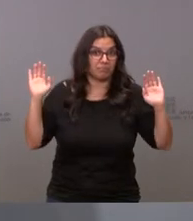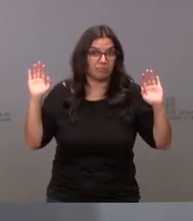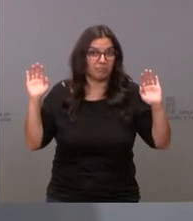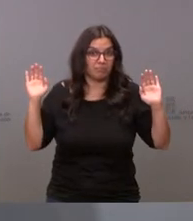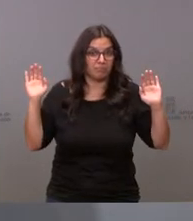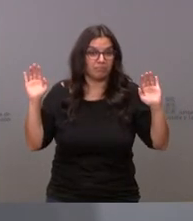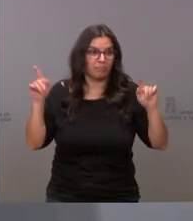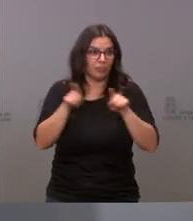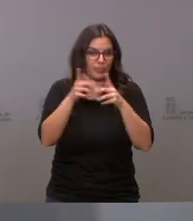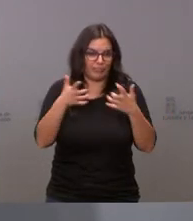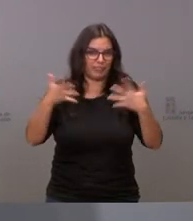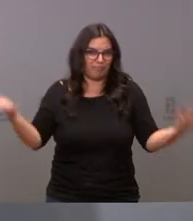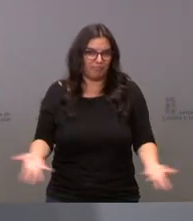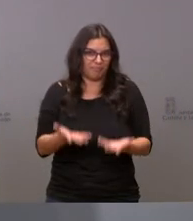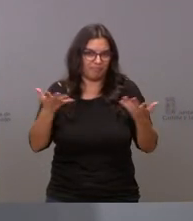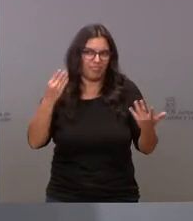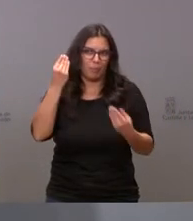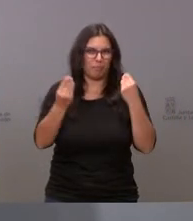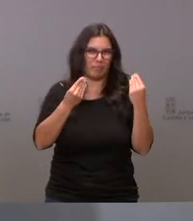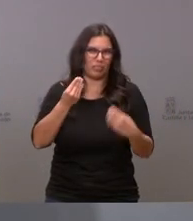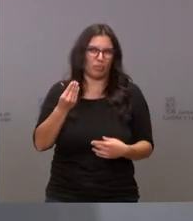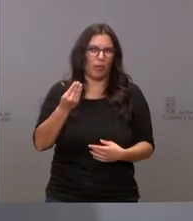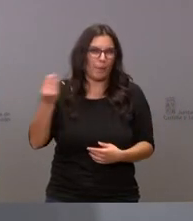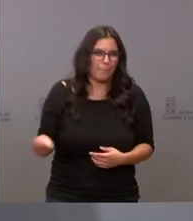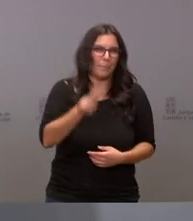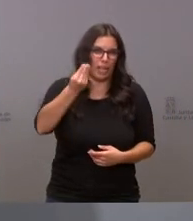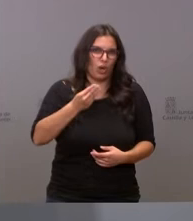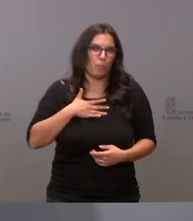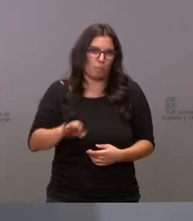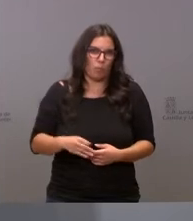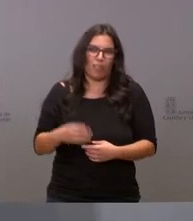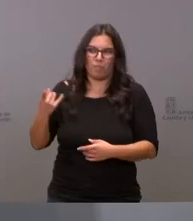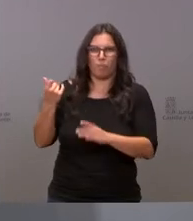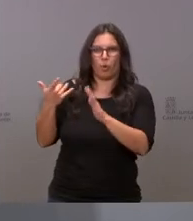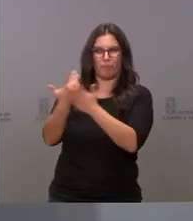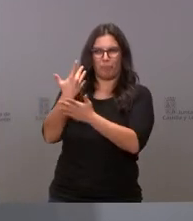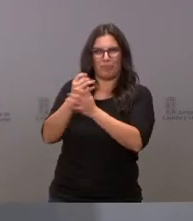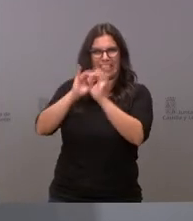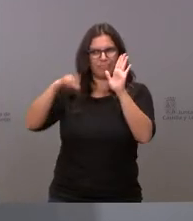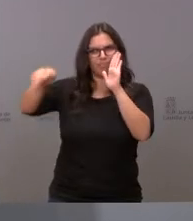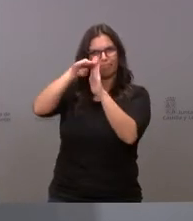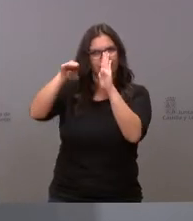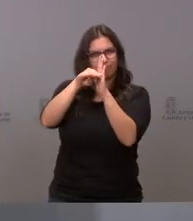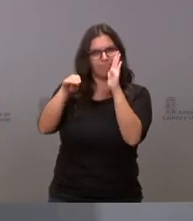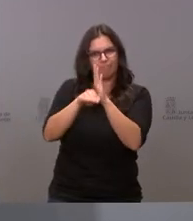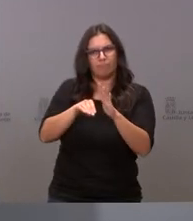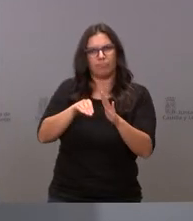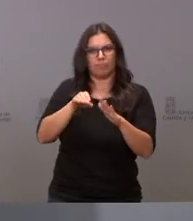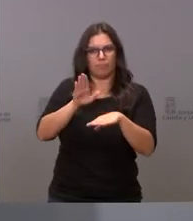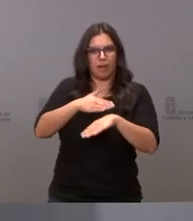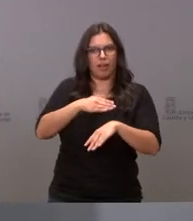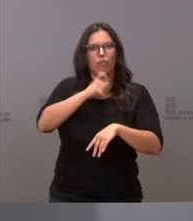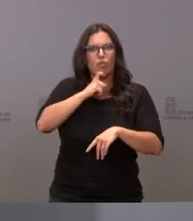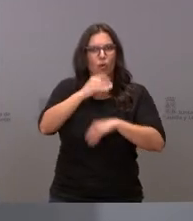Hombre, yo creo que es mejorable y no es poco pedir ¿verdad? un poco de concreción sobre la disminución de los